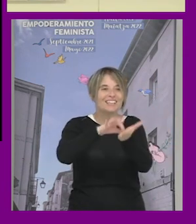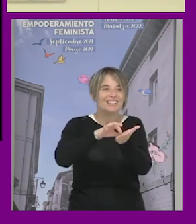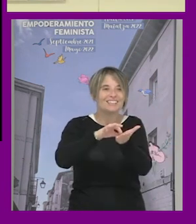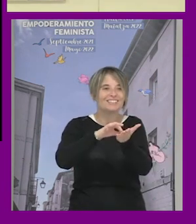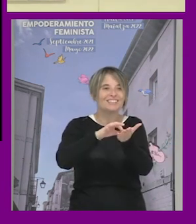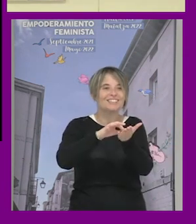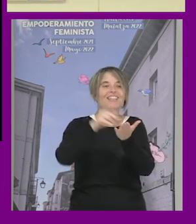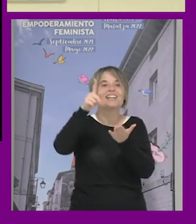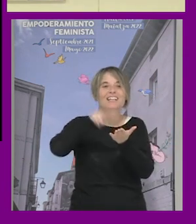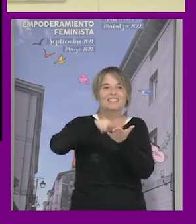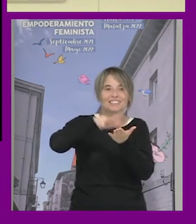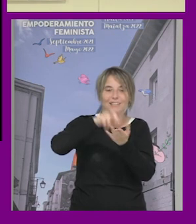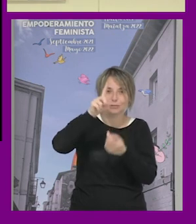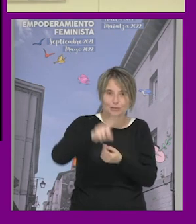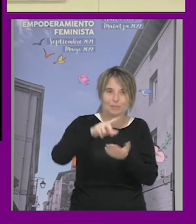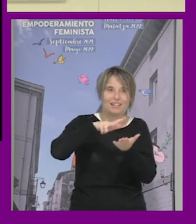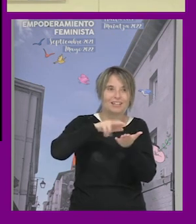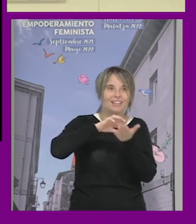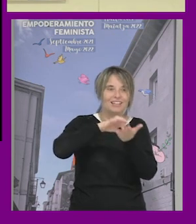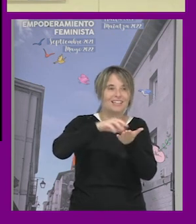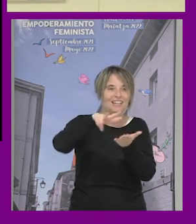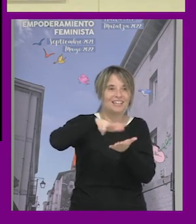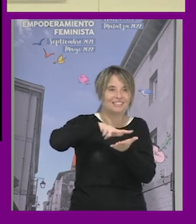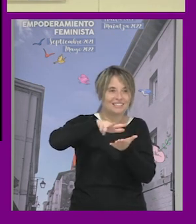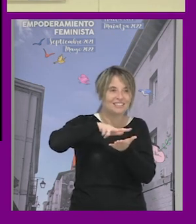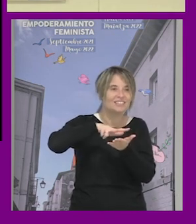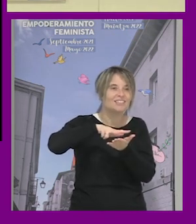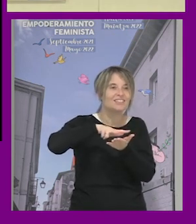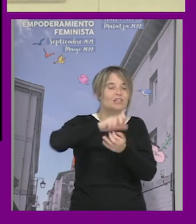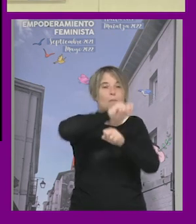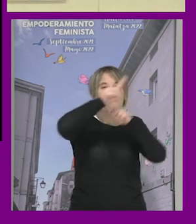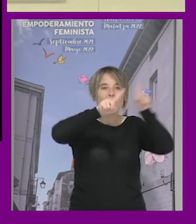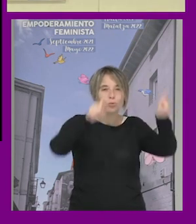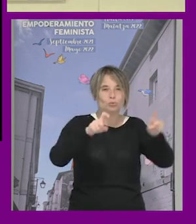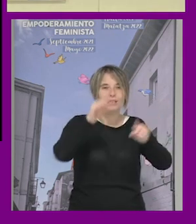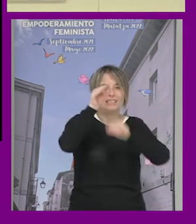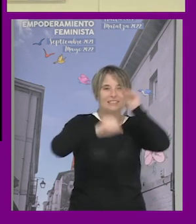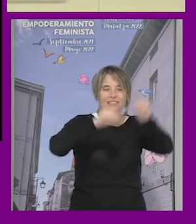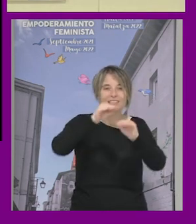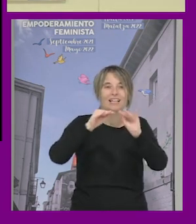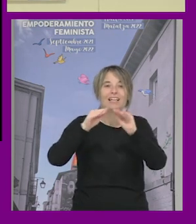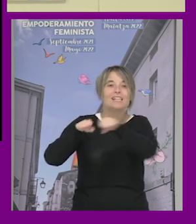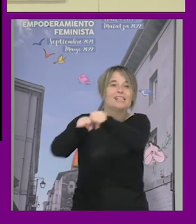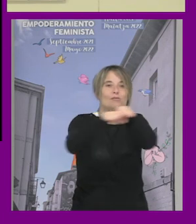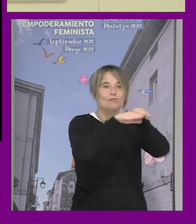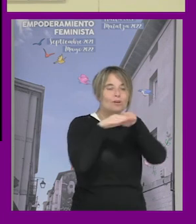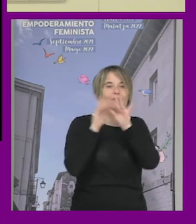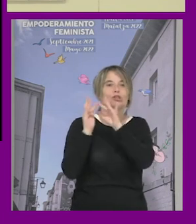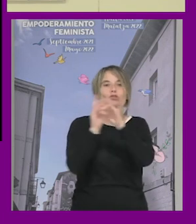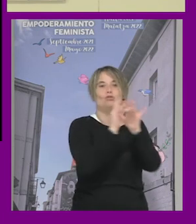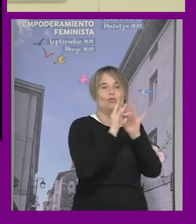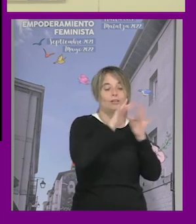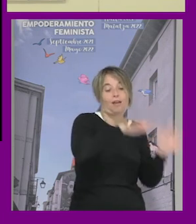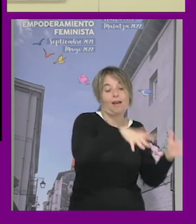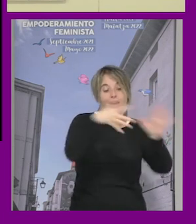castellano que utilizamos estas preguntas disparadores de igualdades conectadas para aplicarlo a